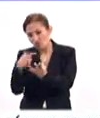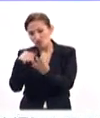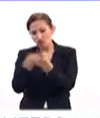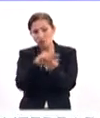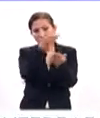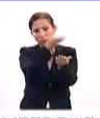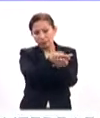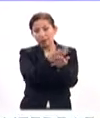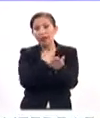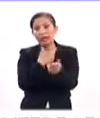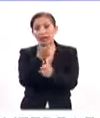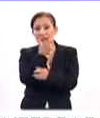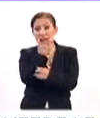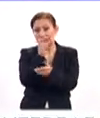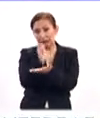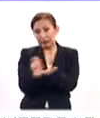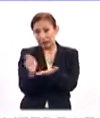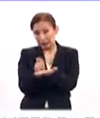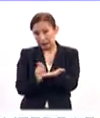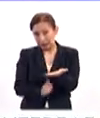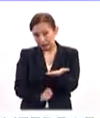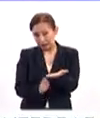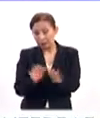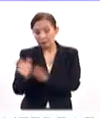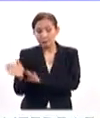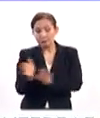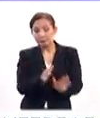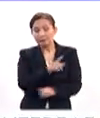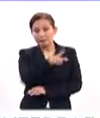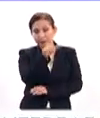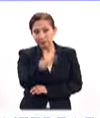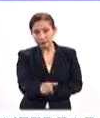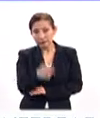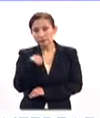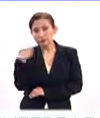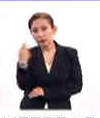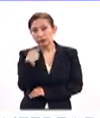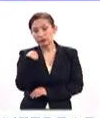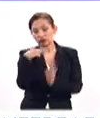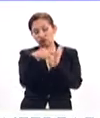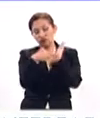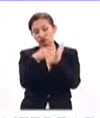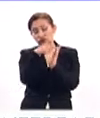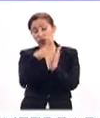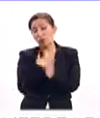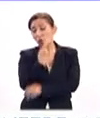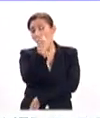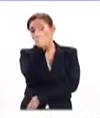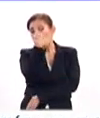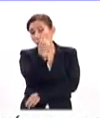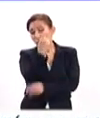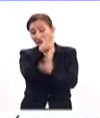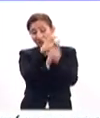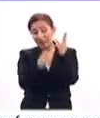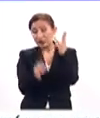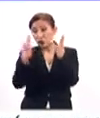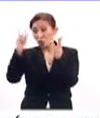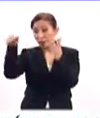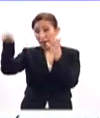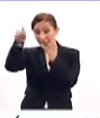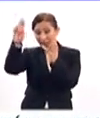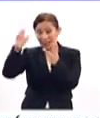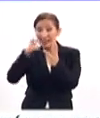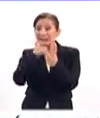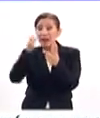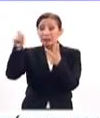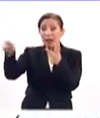por supuesto son ensayos en inglés, después obviamente necesitas cumplir el requisito de que al menos una de tres universidades del Reino